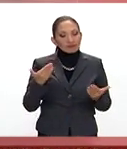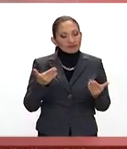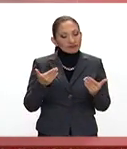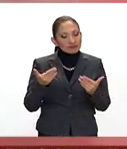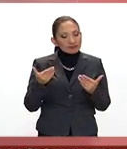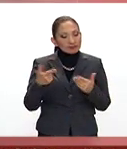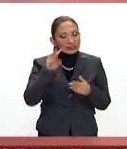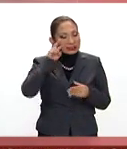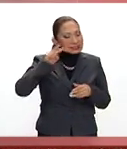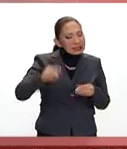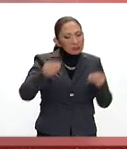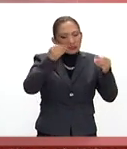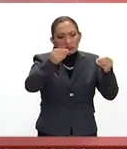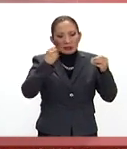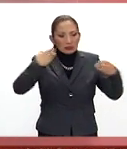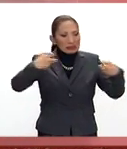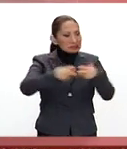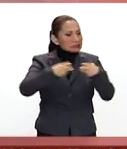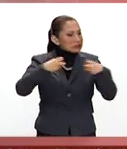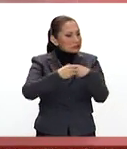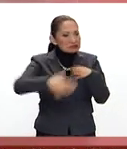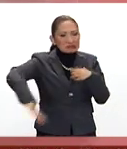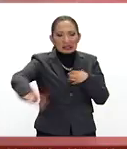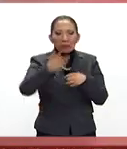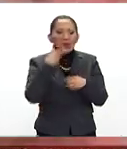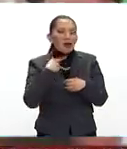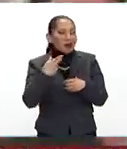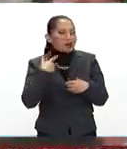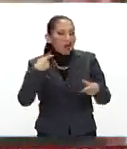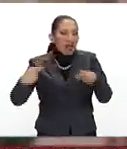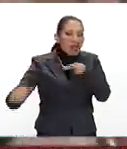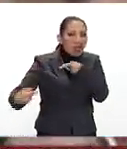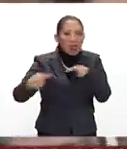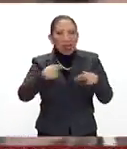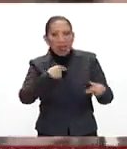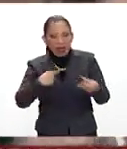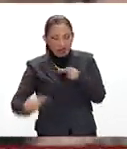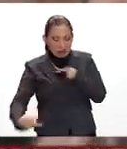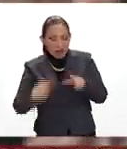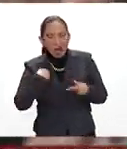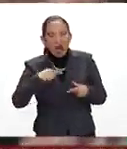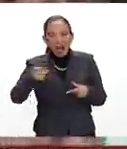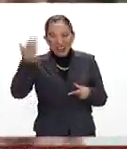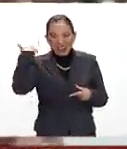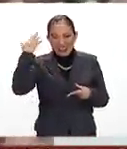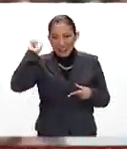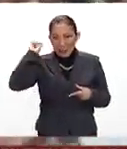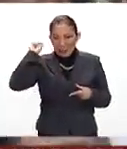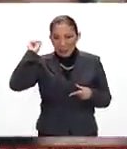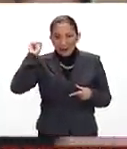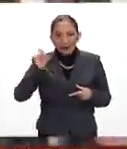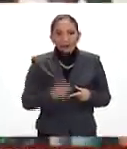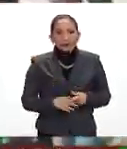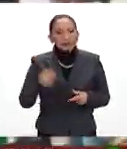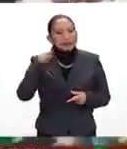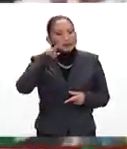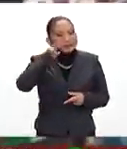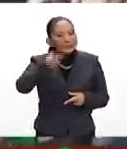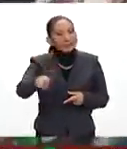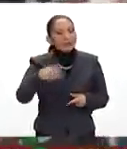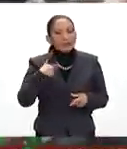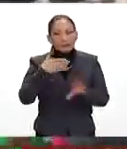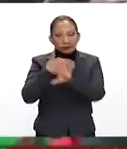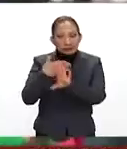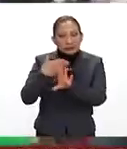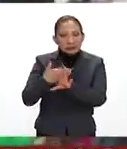una alta tensión política en Venezuela, pues ya lo veíamos el pasado domingo, esas imágenes que ya